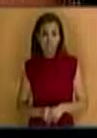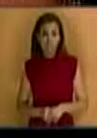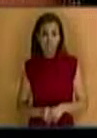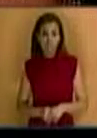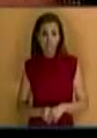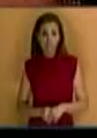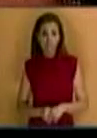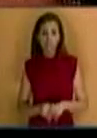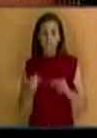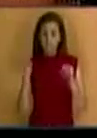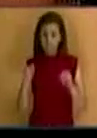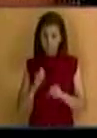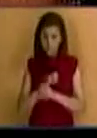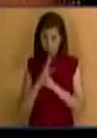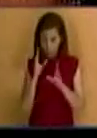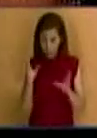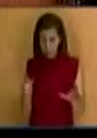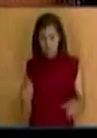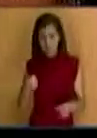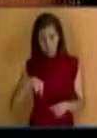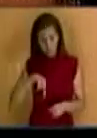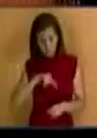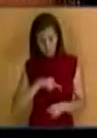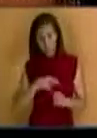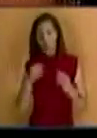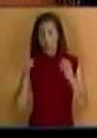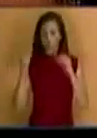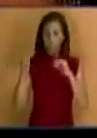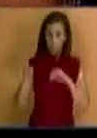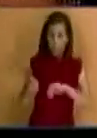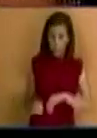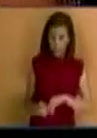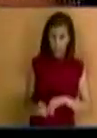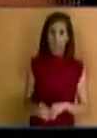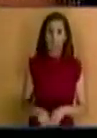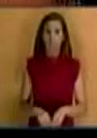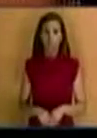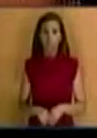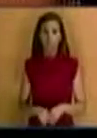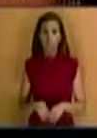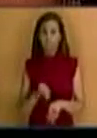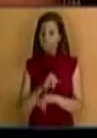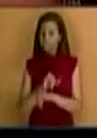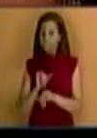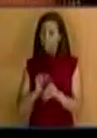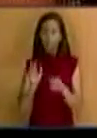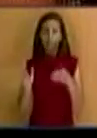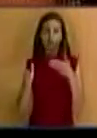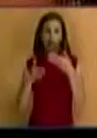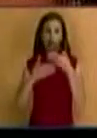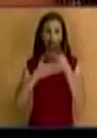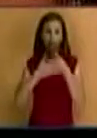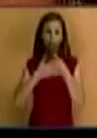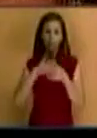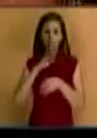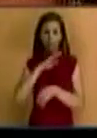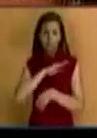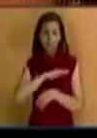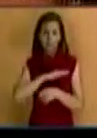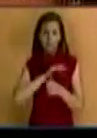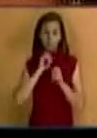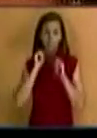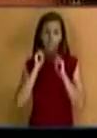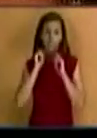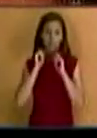Esta mañana habíamos establecido el cierre de la carretera